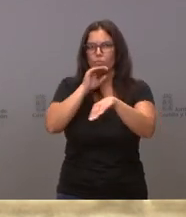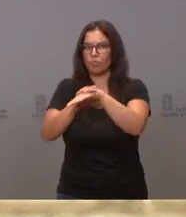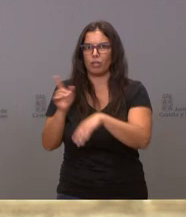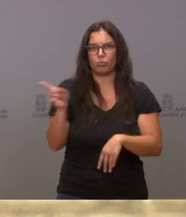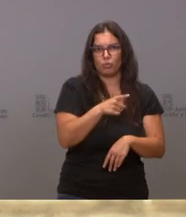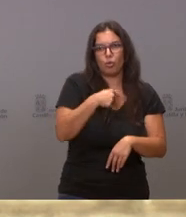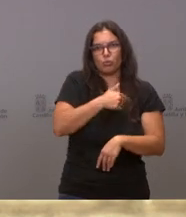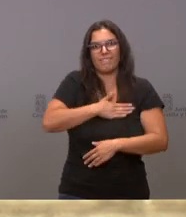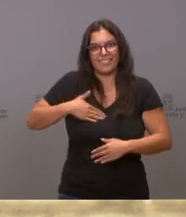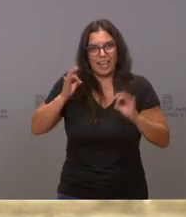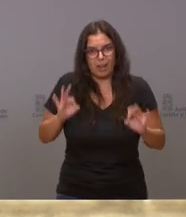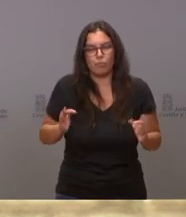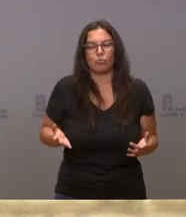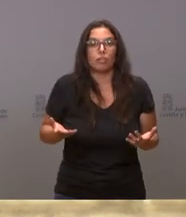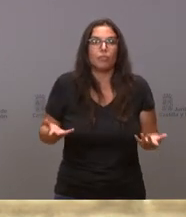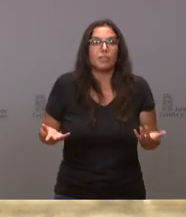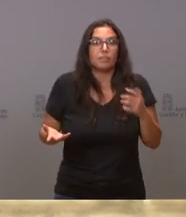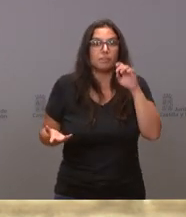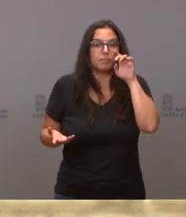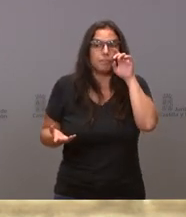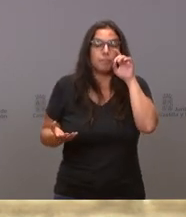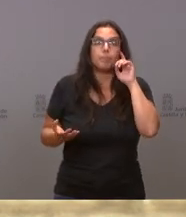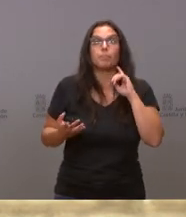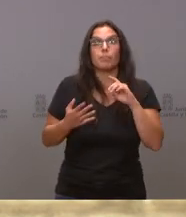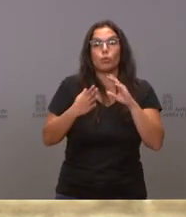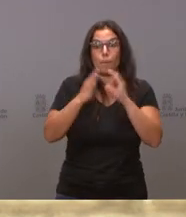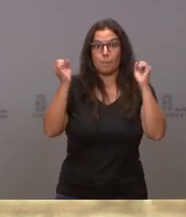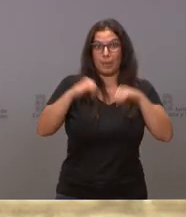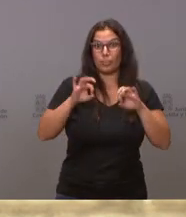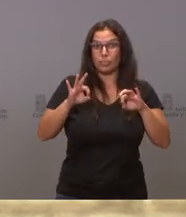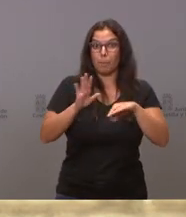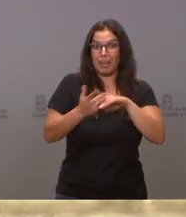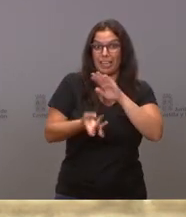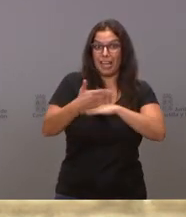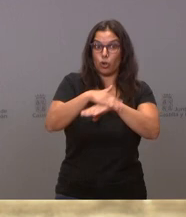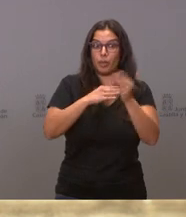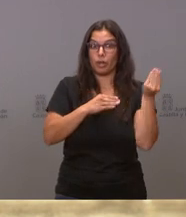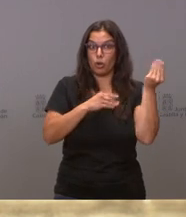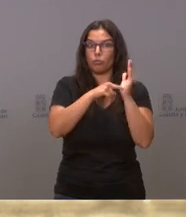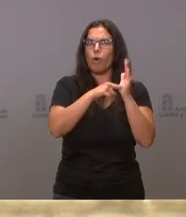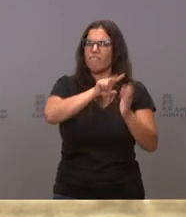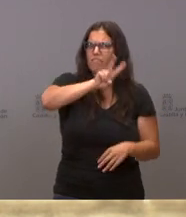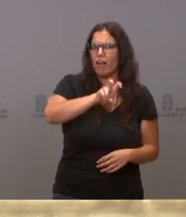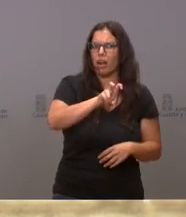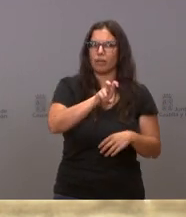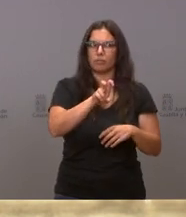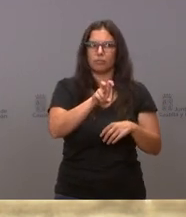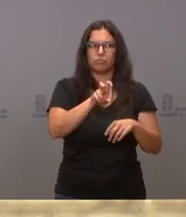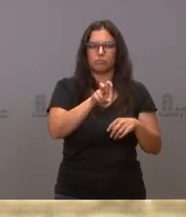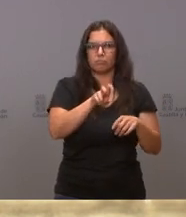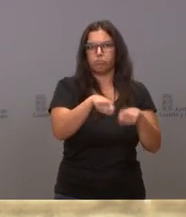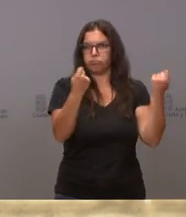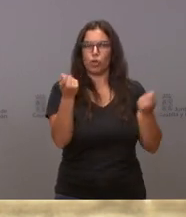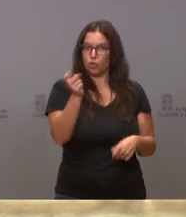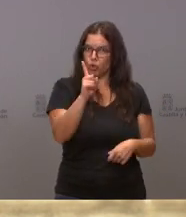es nuestra voluntad. Por tanto, ese pacto está siendo muy útil, está vivo y desde luego lo